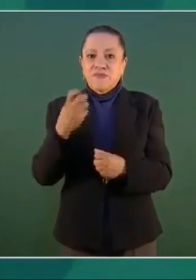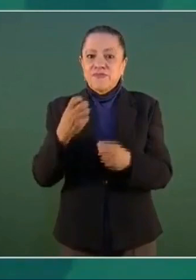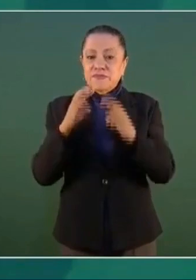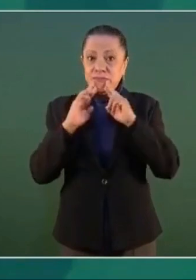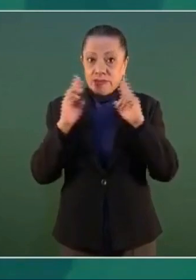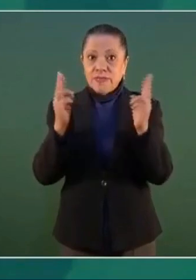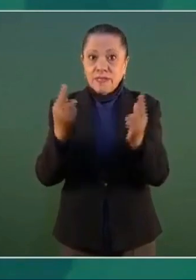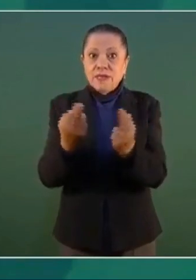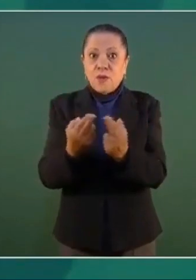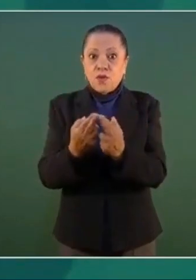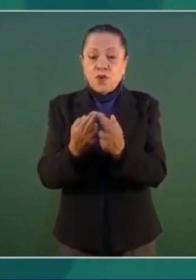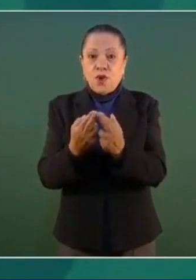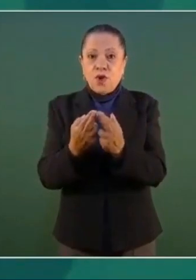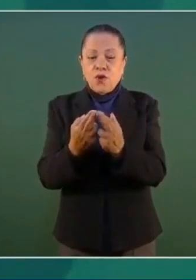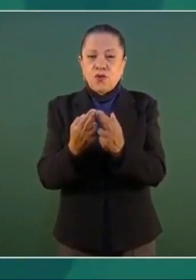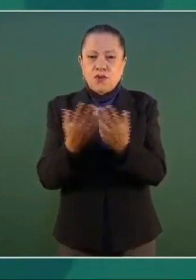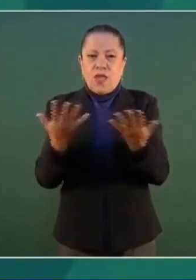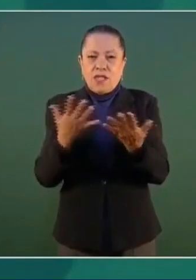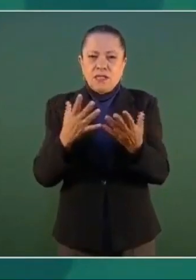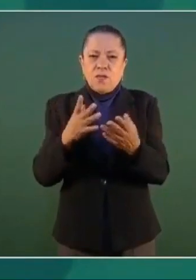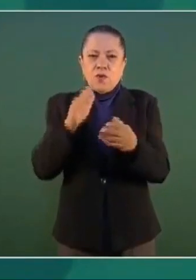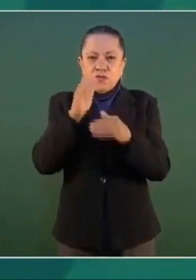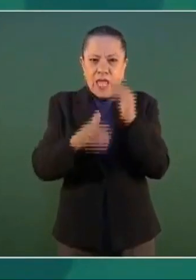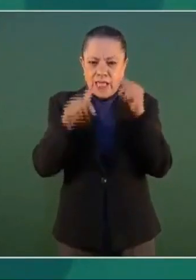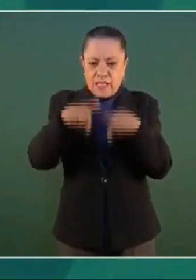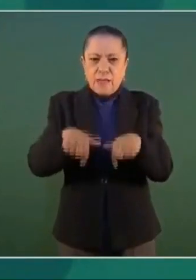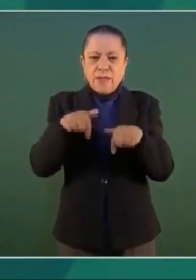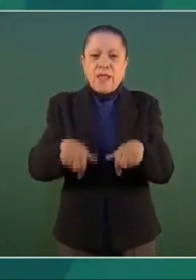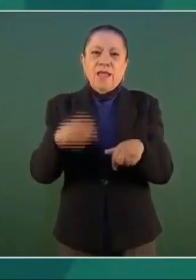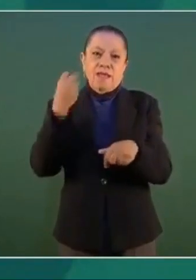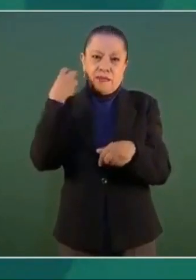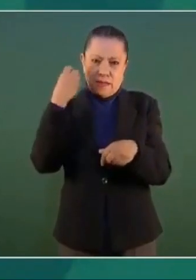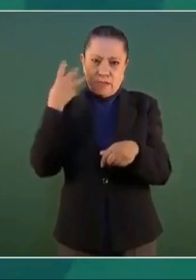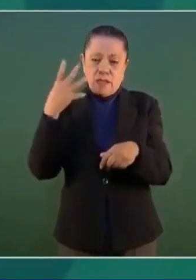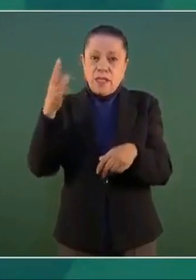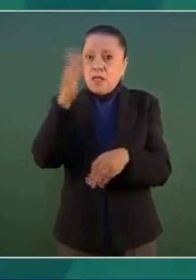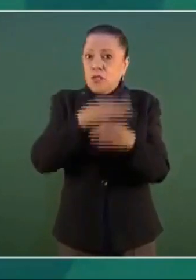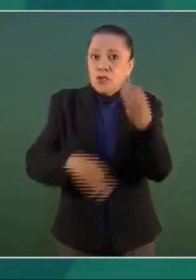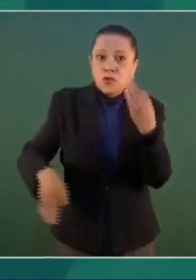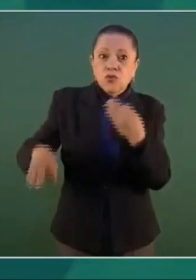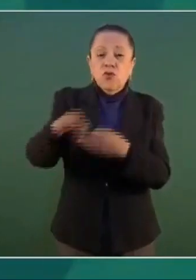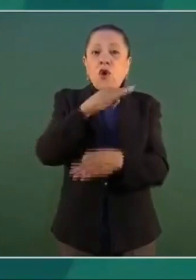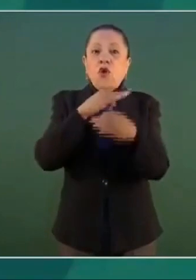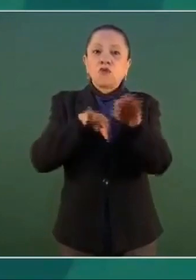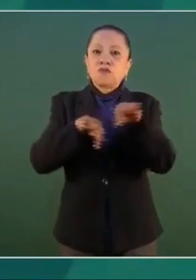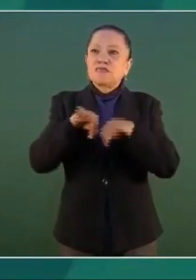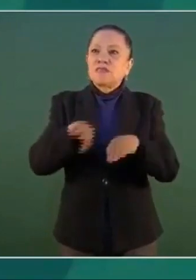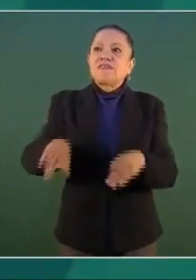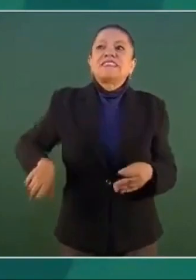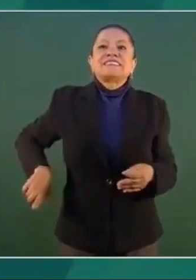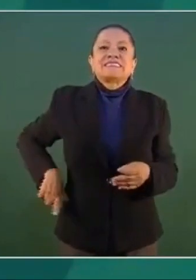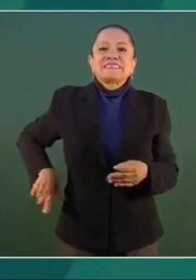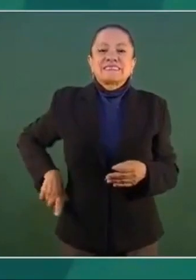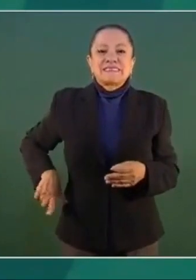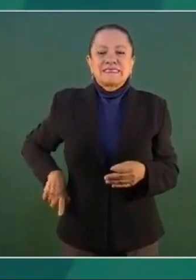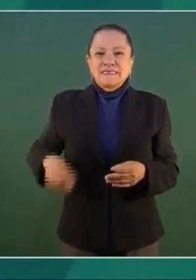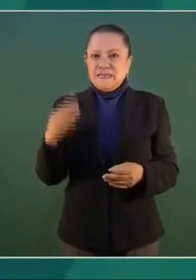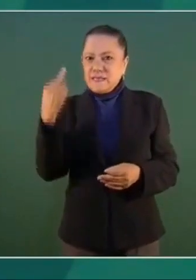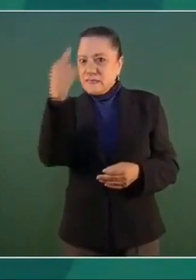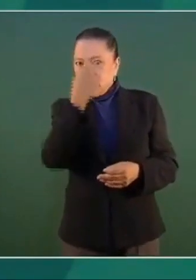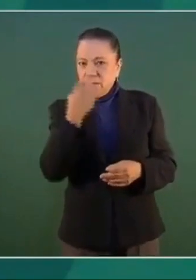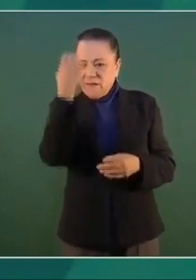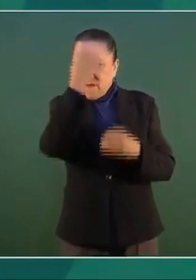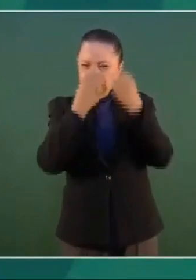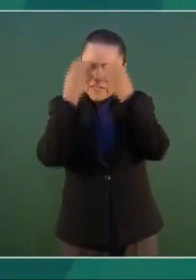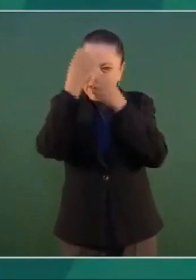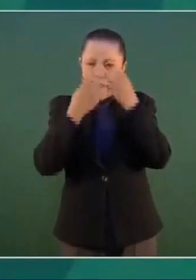que vamos a llevar a cabo al rato con todos los servidores públicos vamos a revisar este asunto